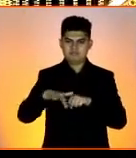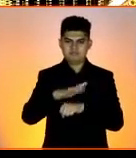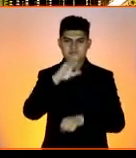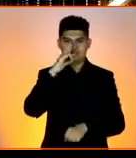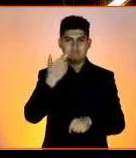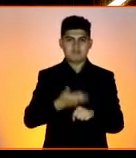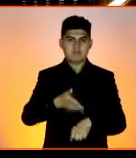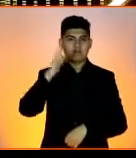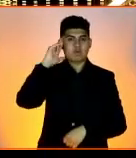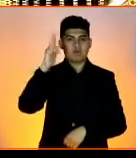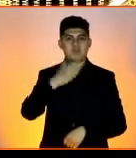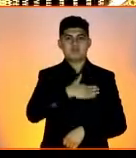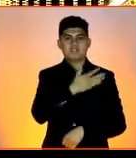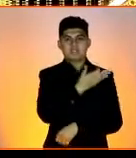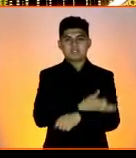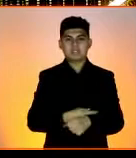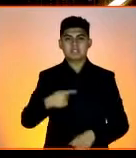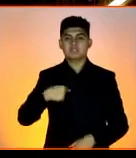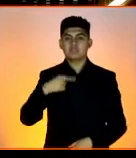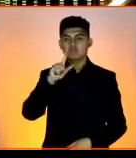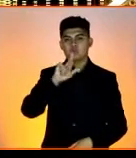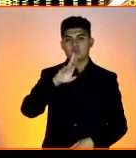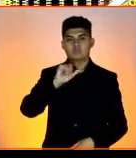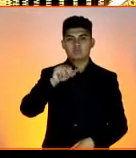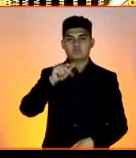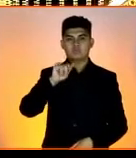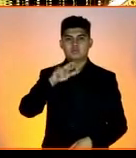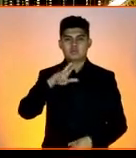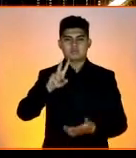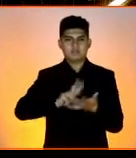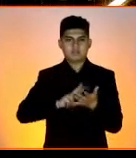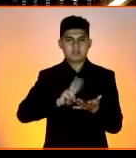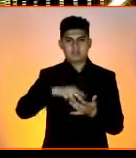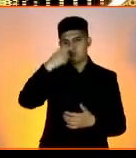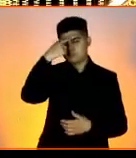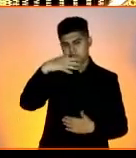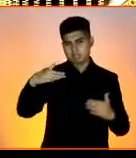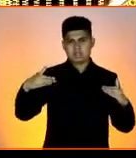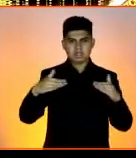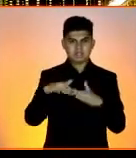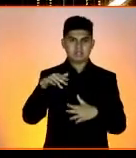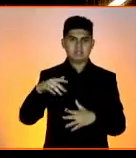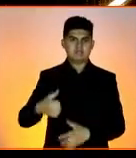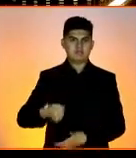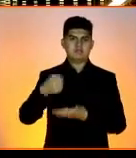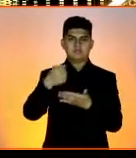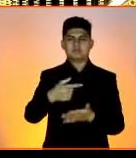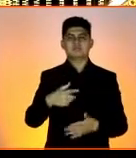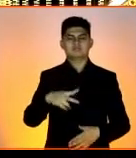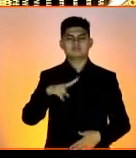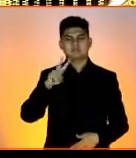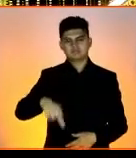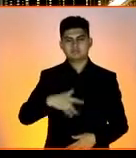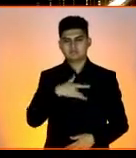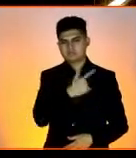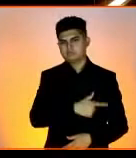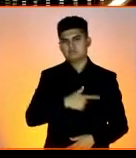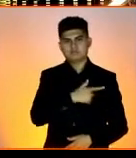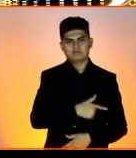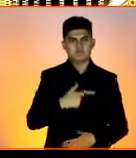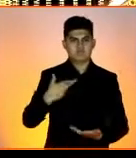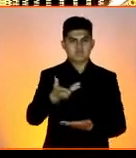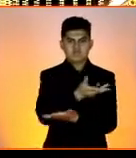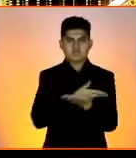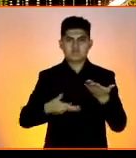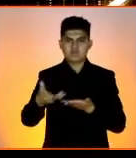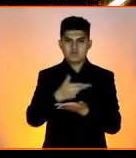¿Qué tal? Muy buenas tardes, soy Luis Murillo, director general de Valores Mexicanos Casa de Bolsa, y me da muchísimo gusto compartir con ustedes que